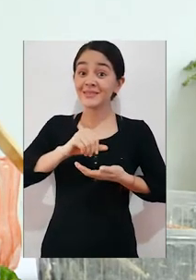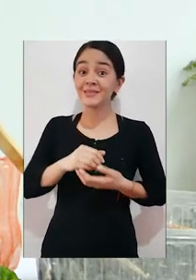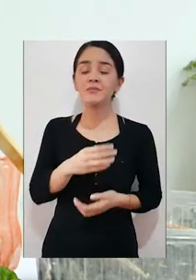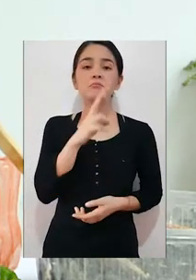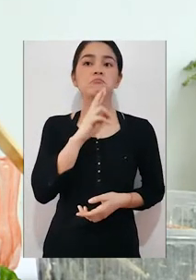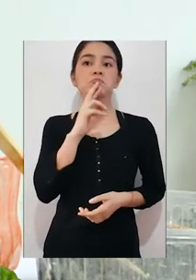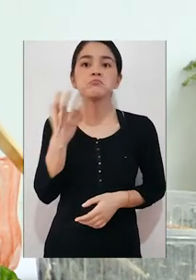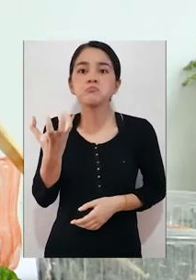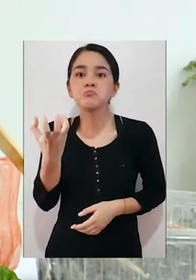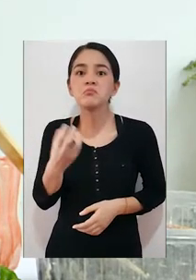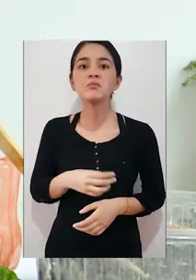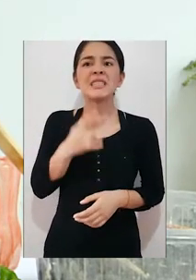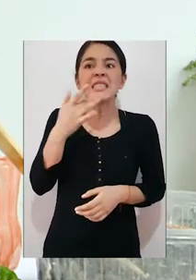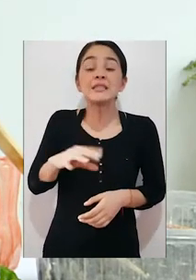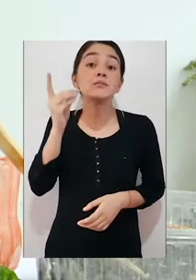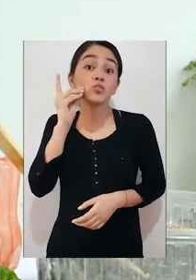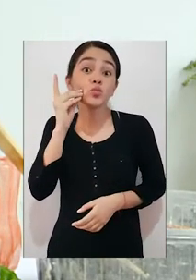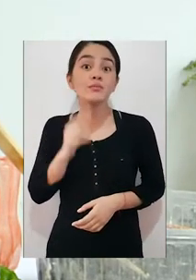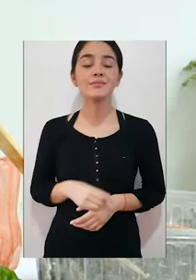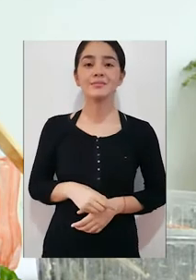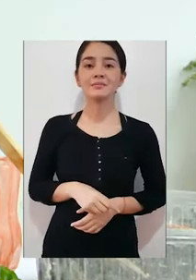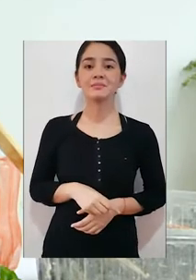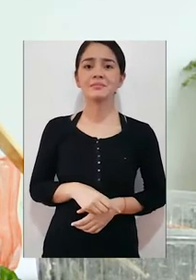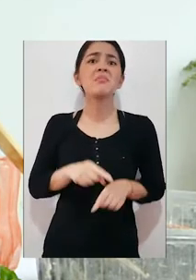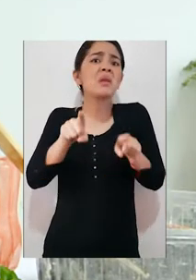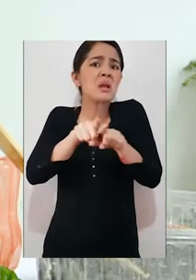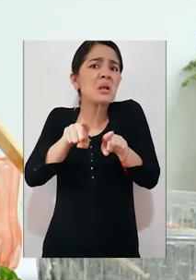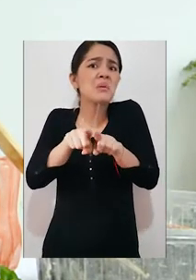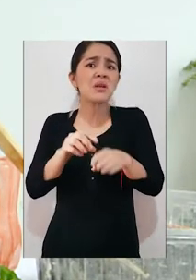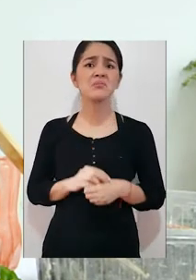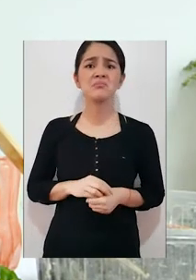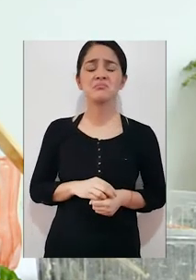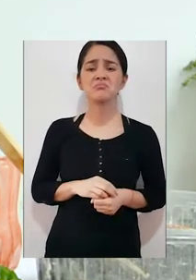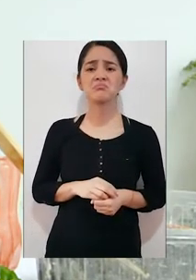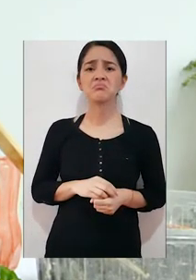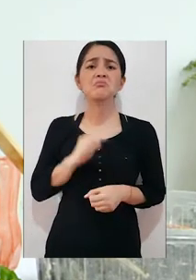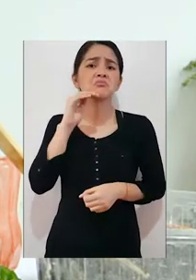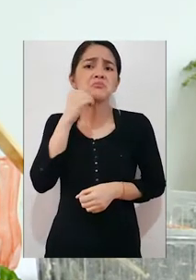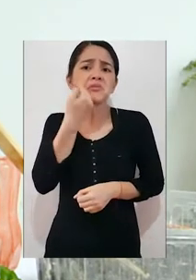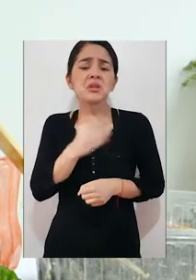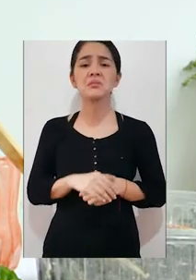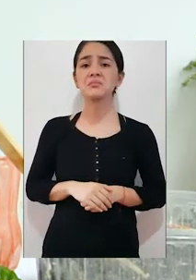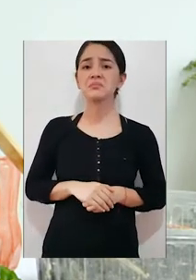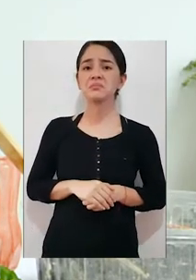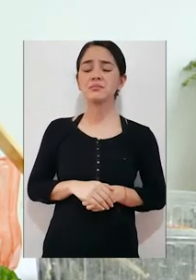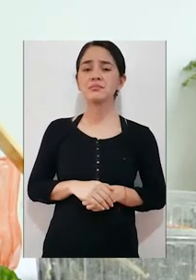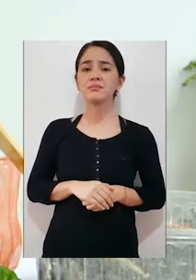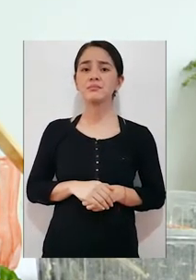tomate de nuestro chile dulce y inclusive podemos colocar acá si el erificio es más grande podemos poner